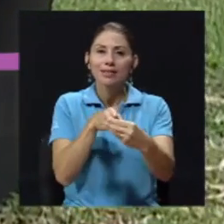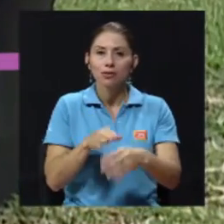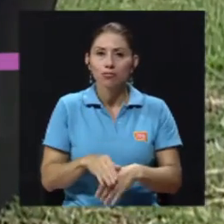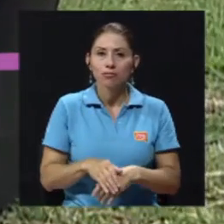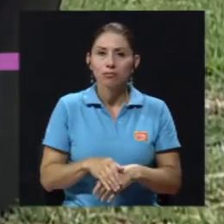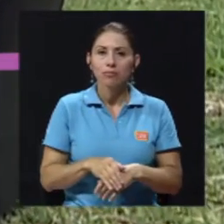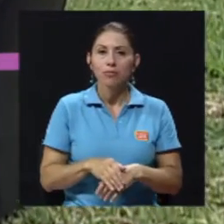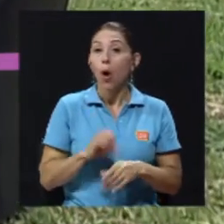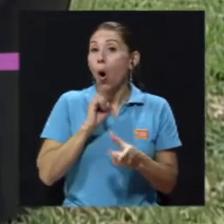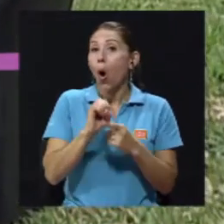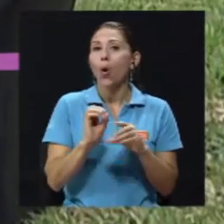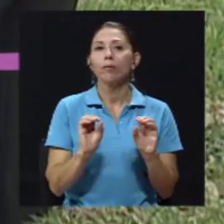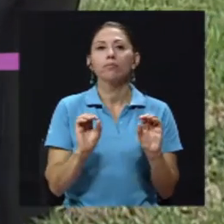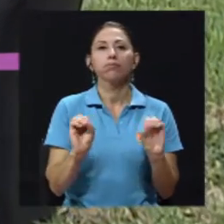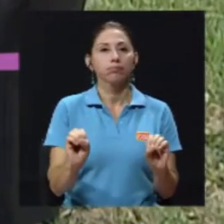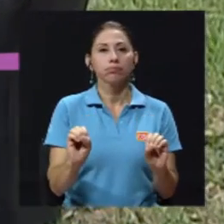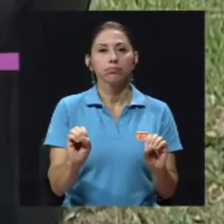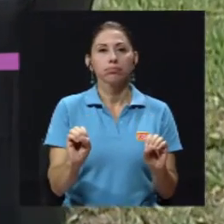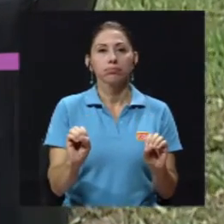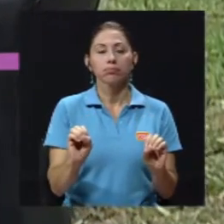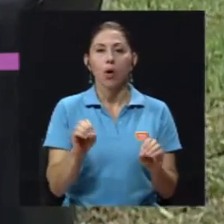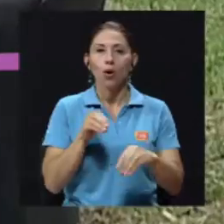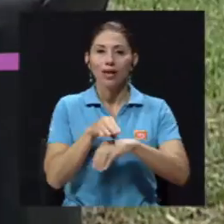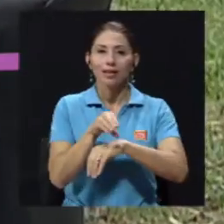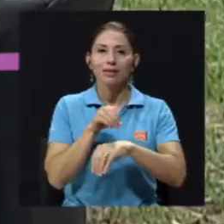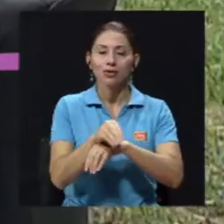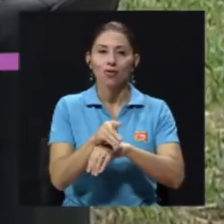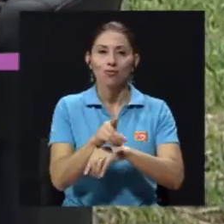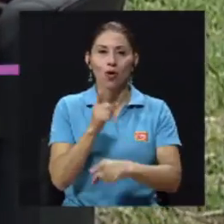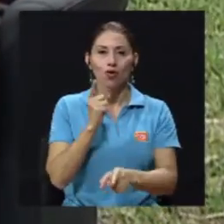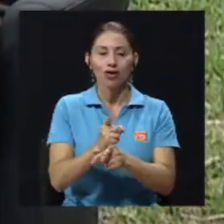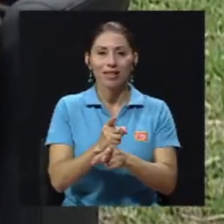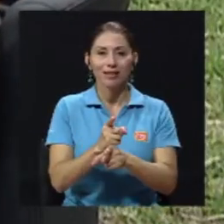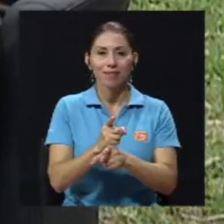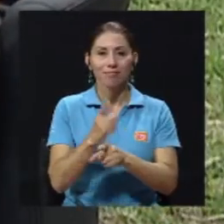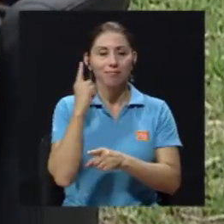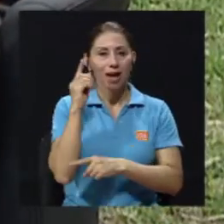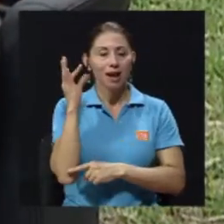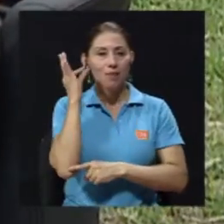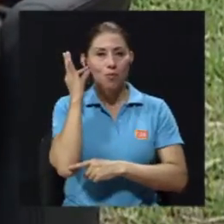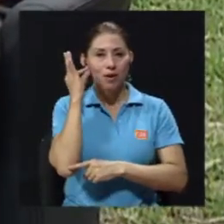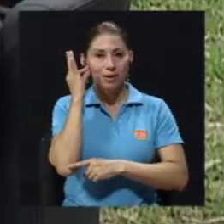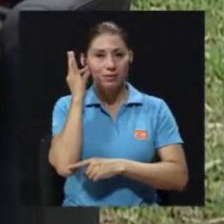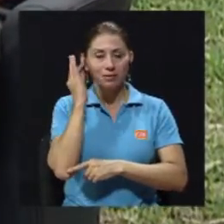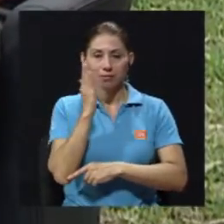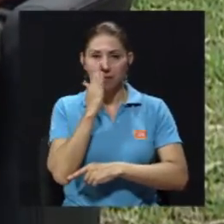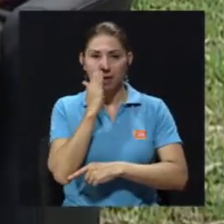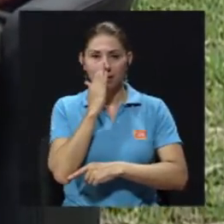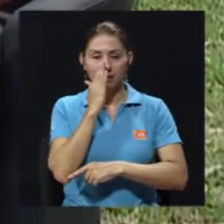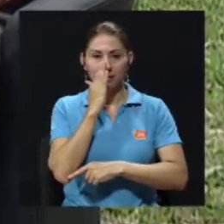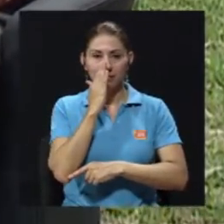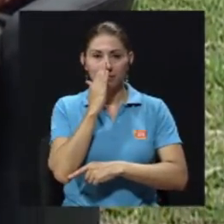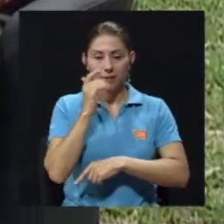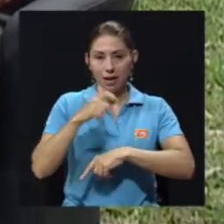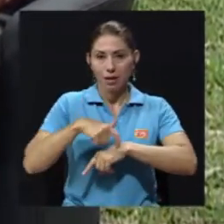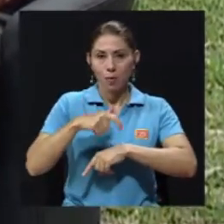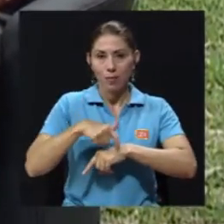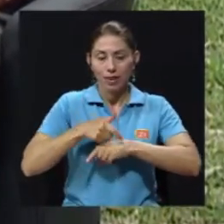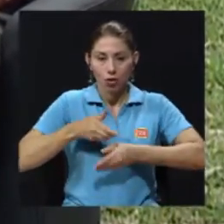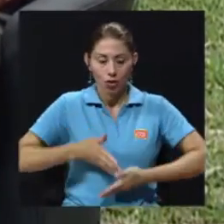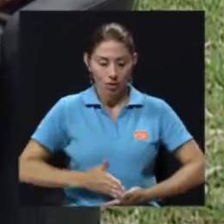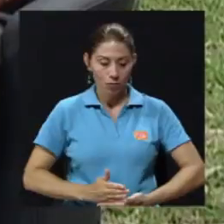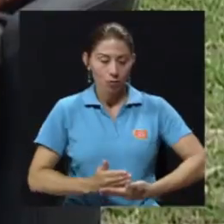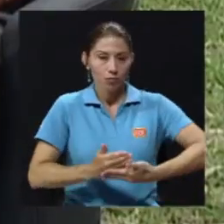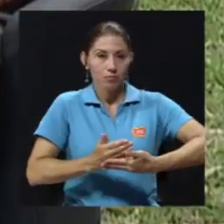correcta, orientación correcta, que tienen las madres durante el momento, o la preparación